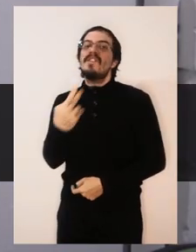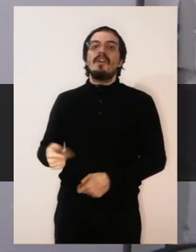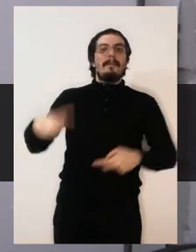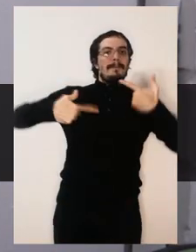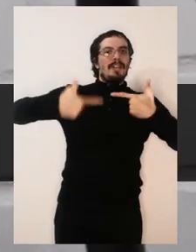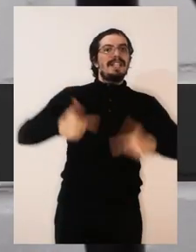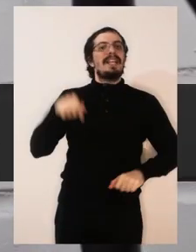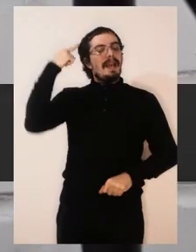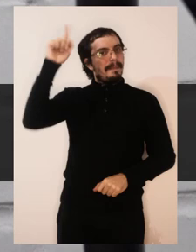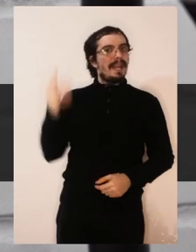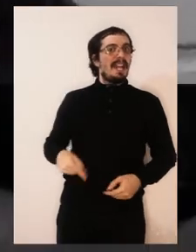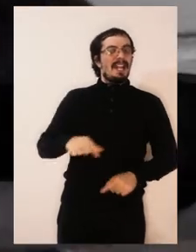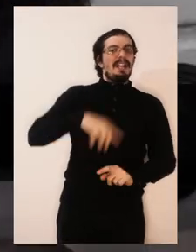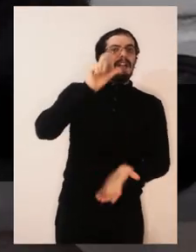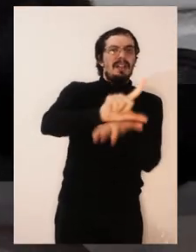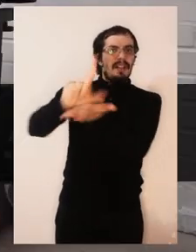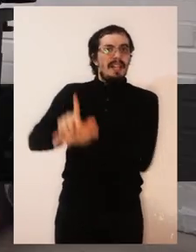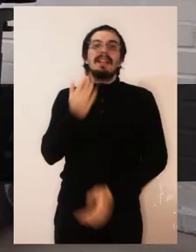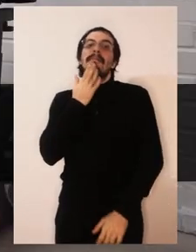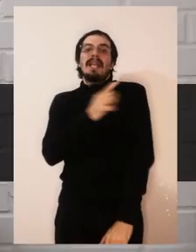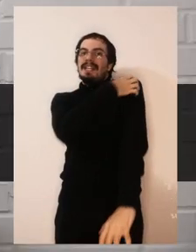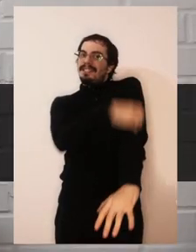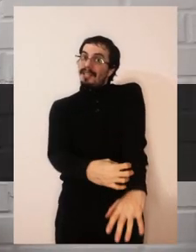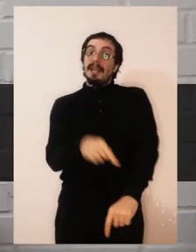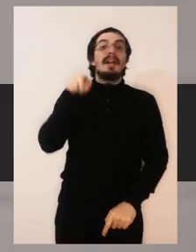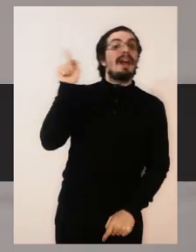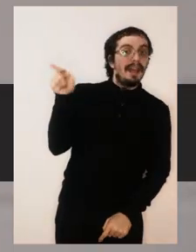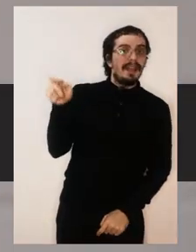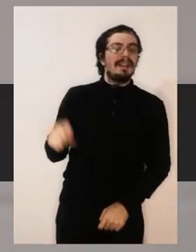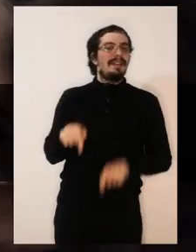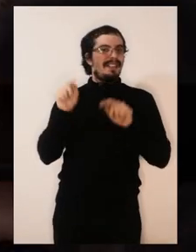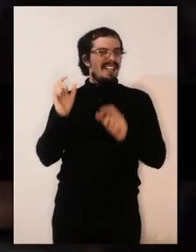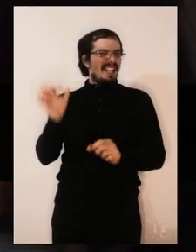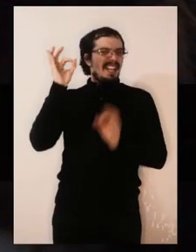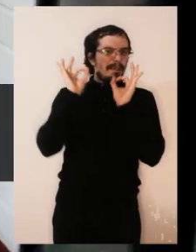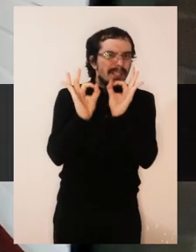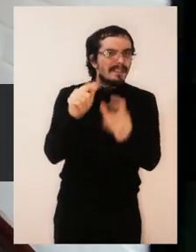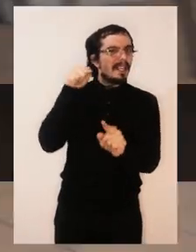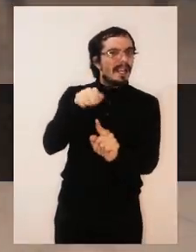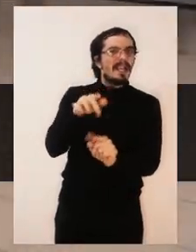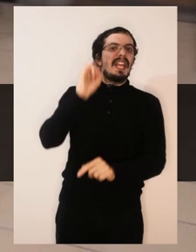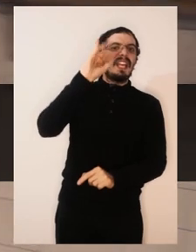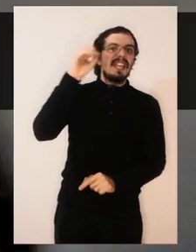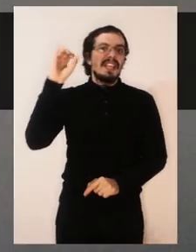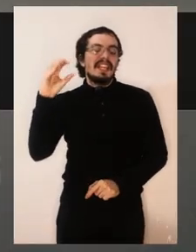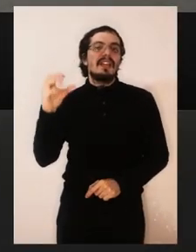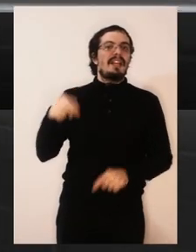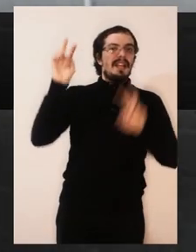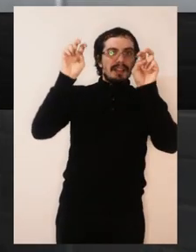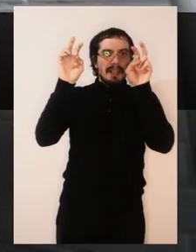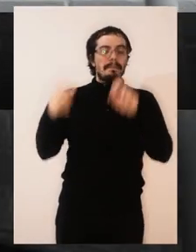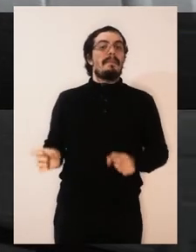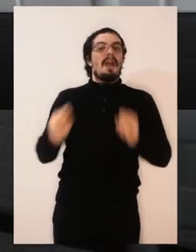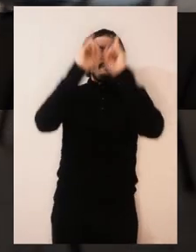política a nivel comunal y nacional. Específicamente, el IDIC tratará cuestiones como la